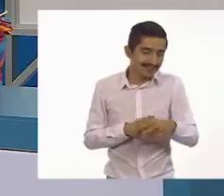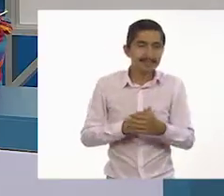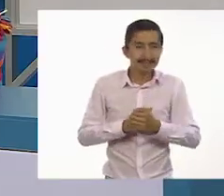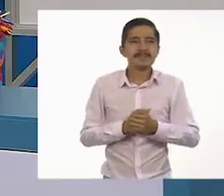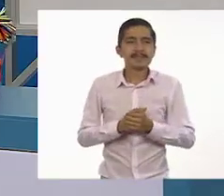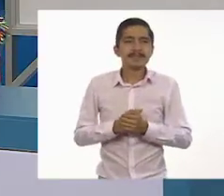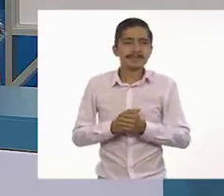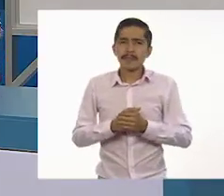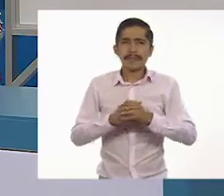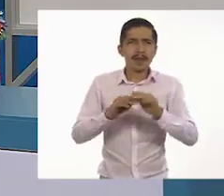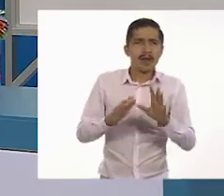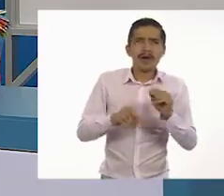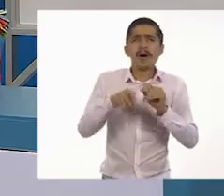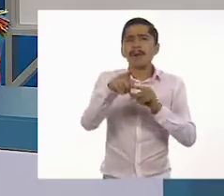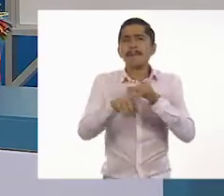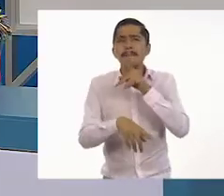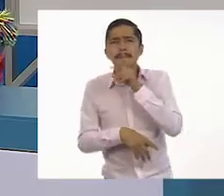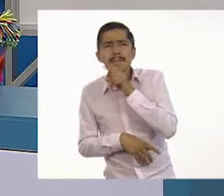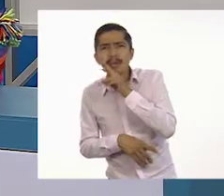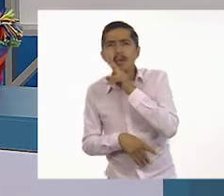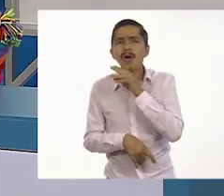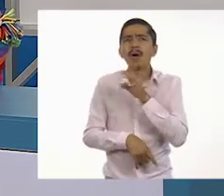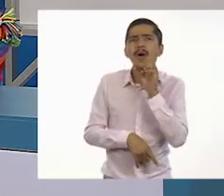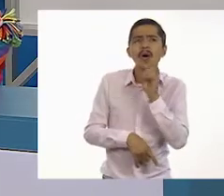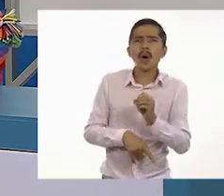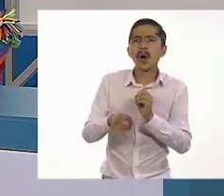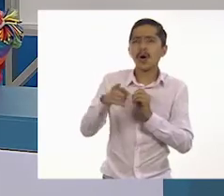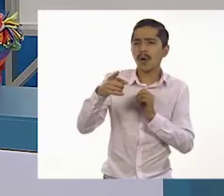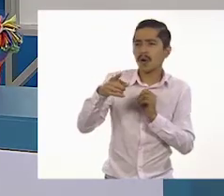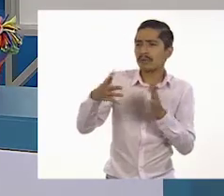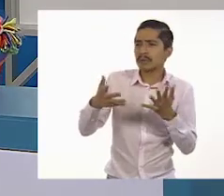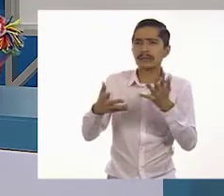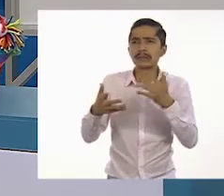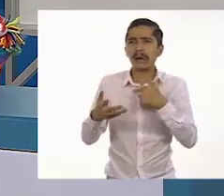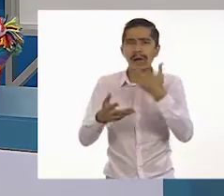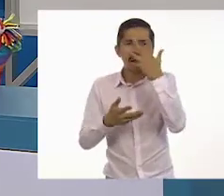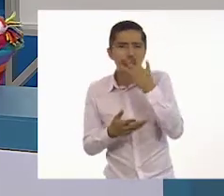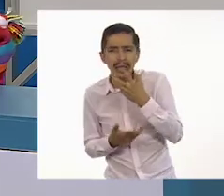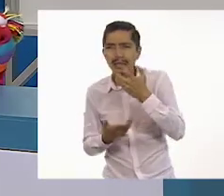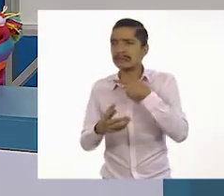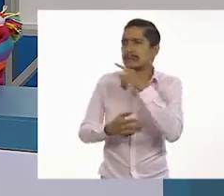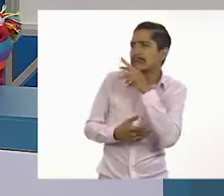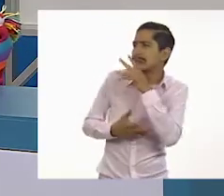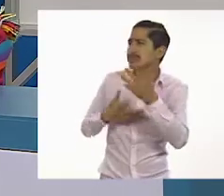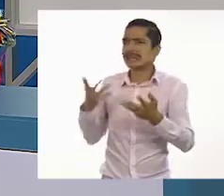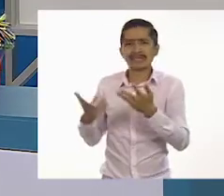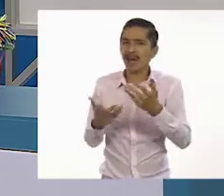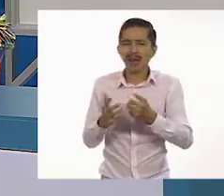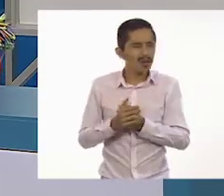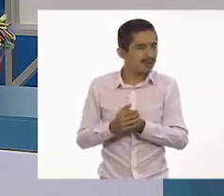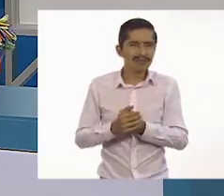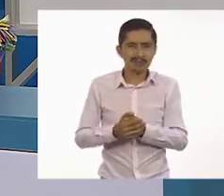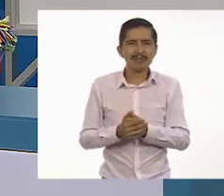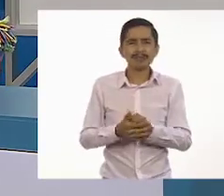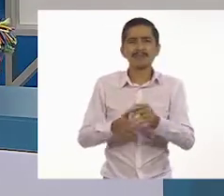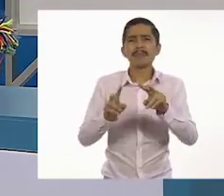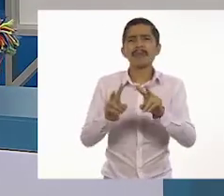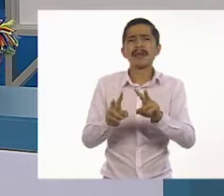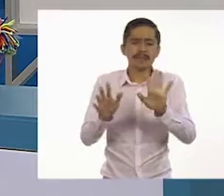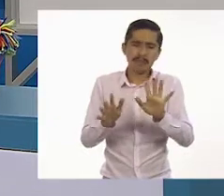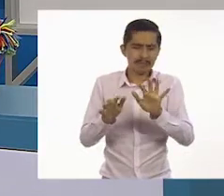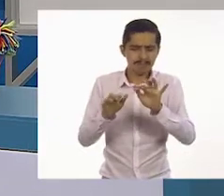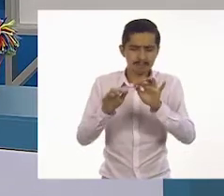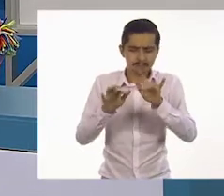vamos, no se pongan preocupados, no pongan esa cara de tristeza, de preocupación. Abordaremos cada tipo de texto